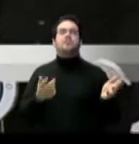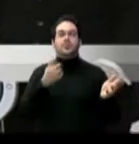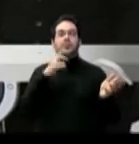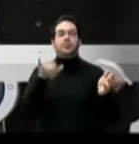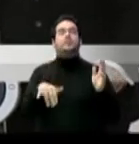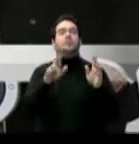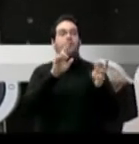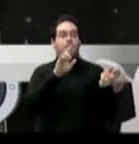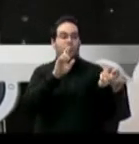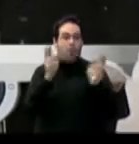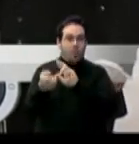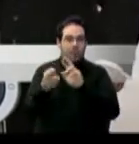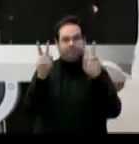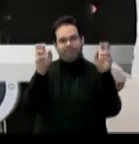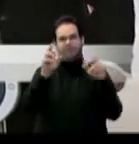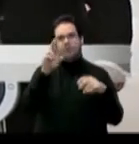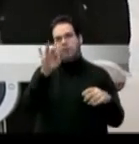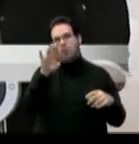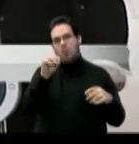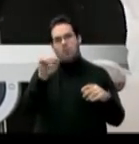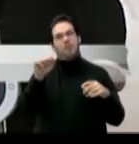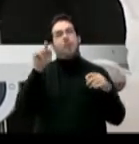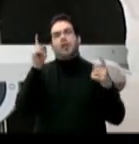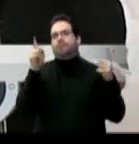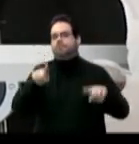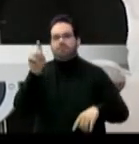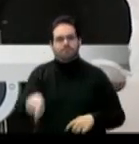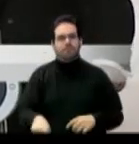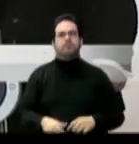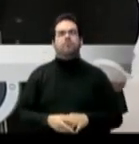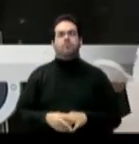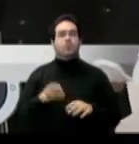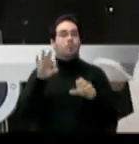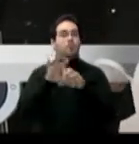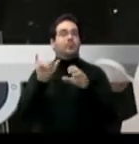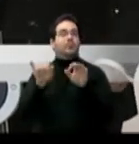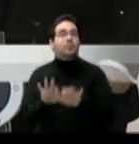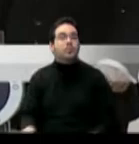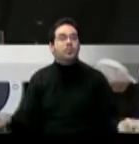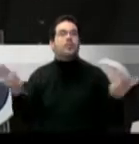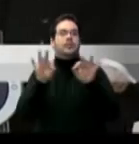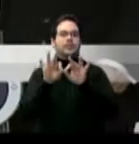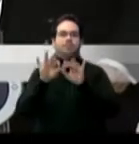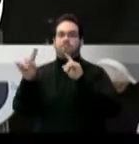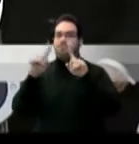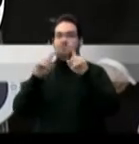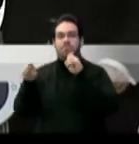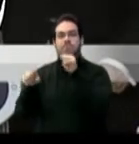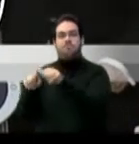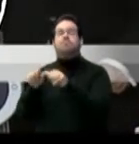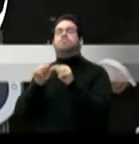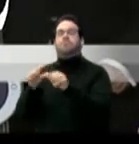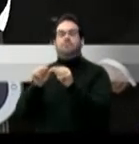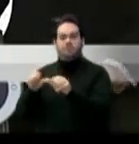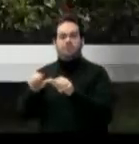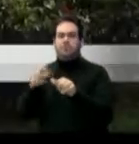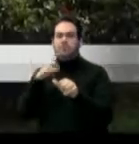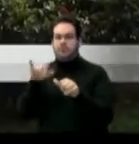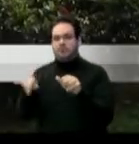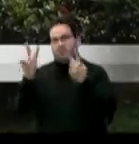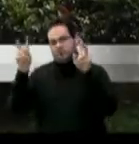a dar. El voto de Luis Raúl es un voto importante y vamos a seguir dialogando con él. Fue una cita de Suárez.